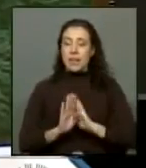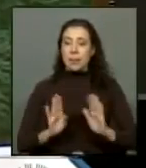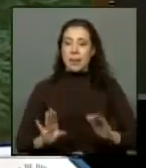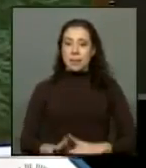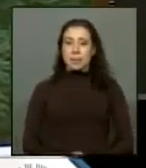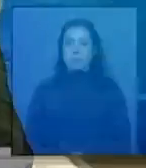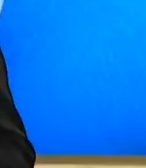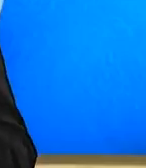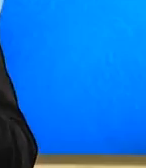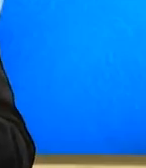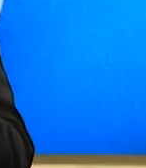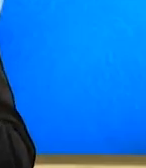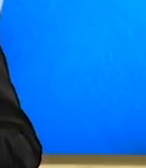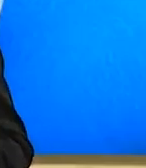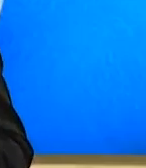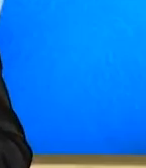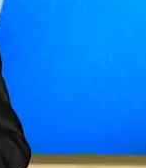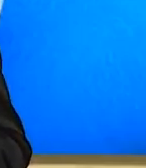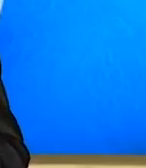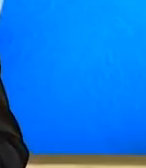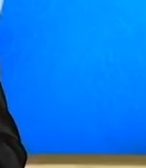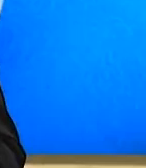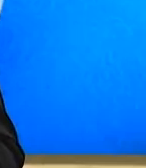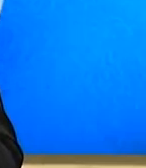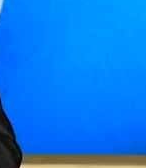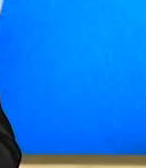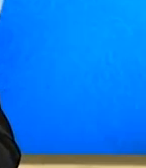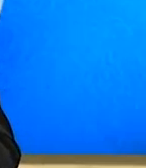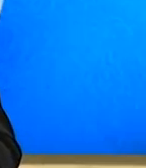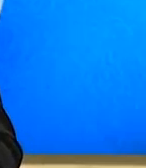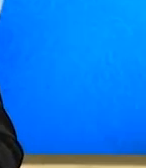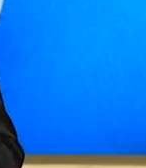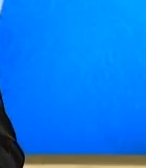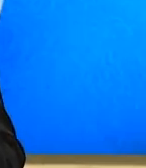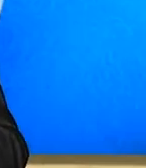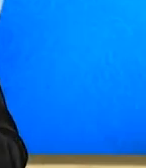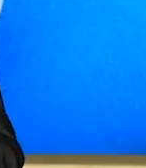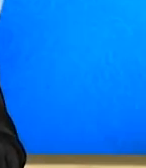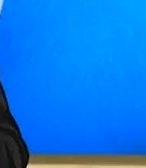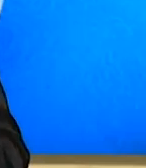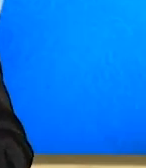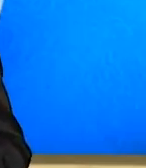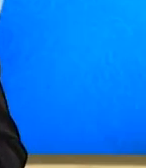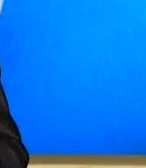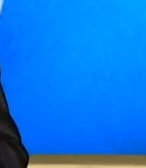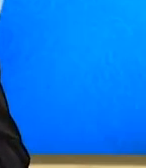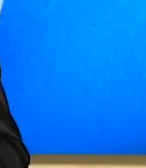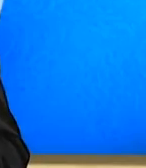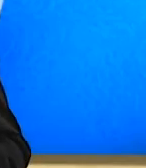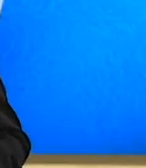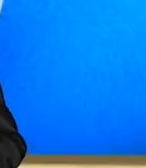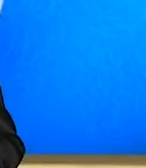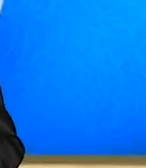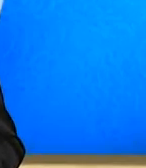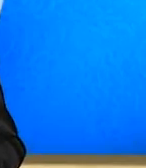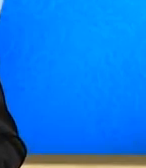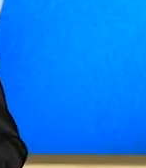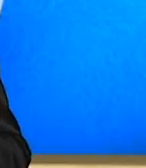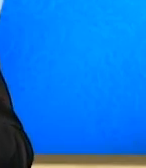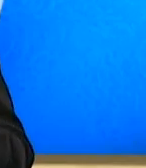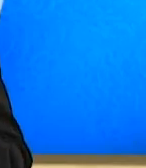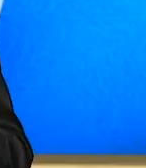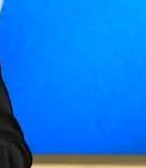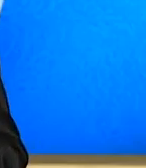levanta. Como apreciaron la intervención de la diputada Marcela Hernando con que cerramos este programa de Cámara de Diputados